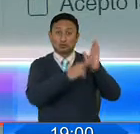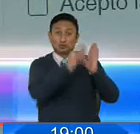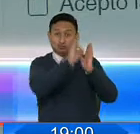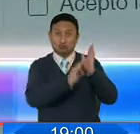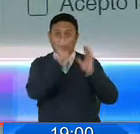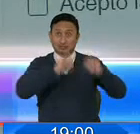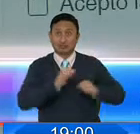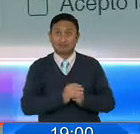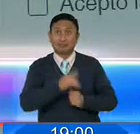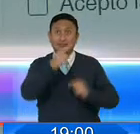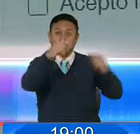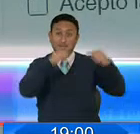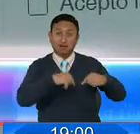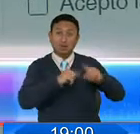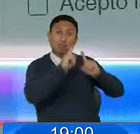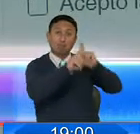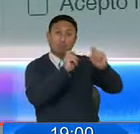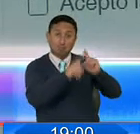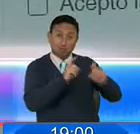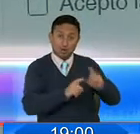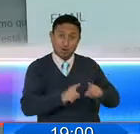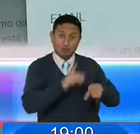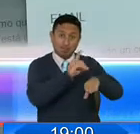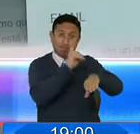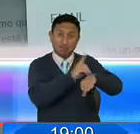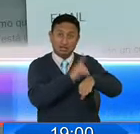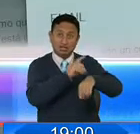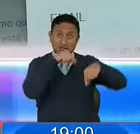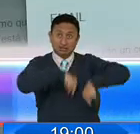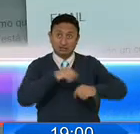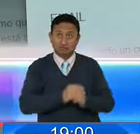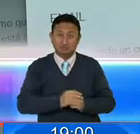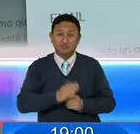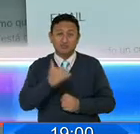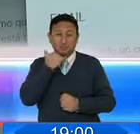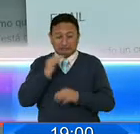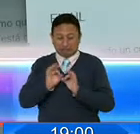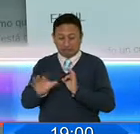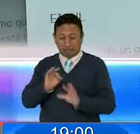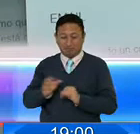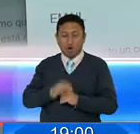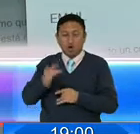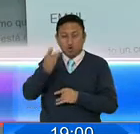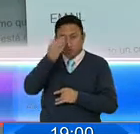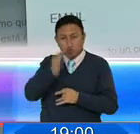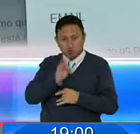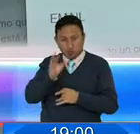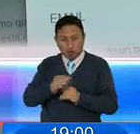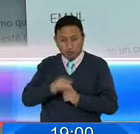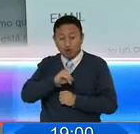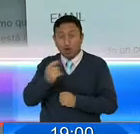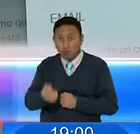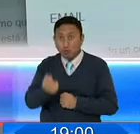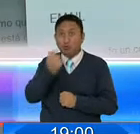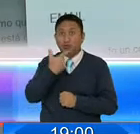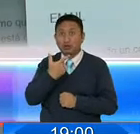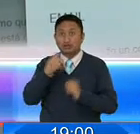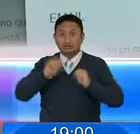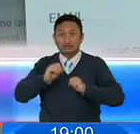responder el ítem de consultas de información médica, si es que tiene alergia, síntomas de COVID o si toma algún medicamento